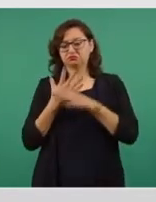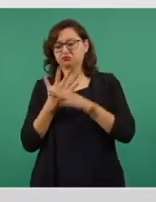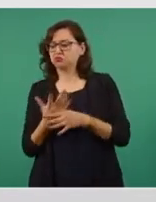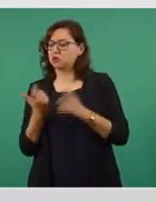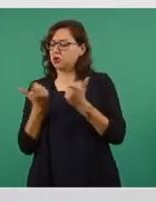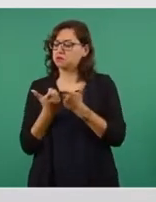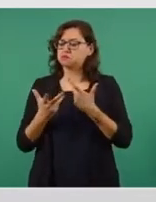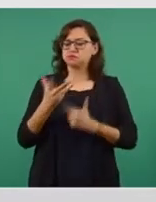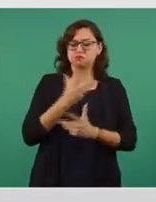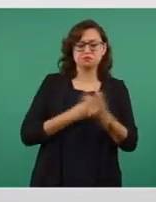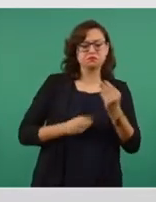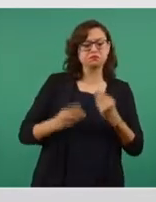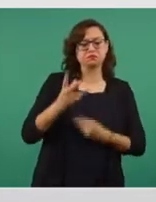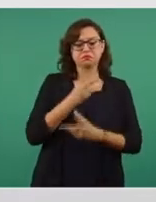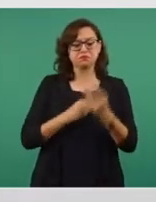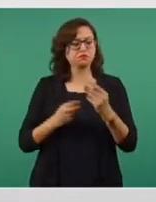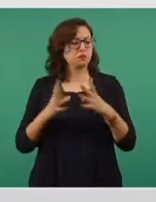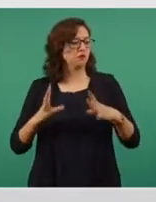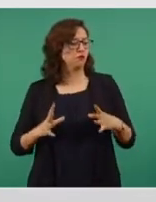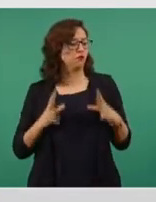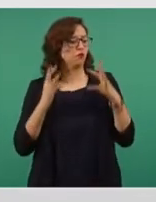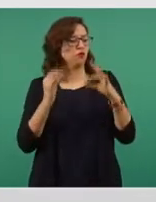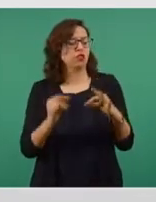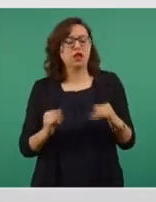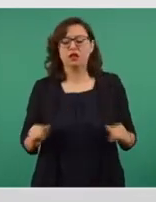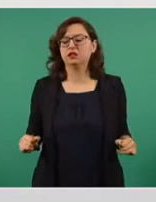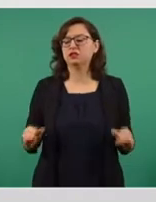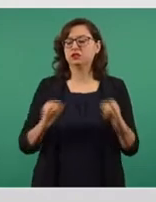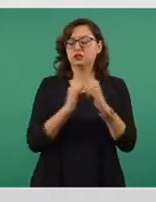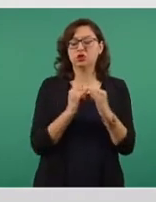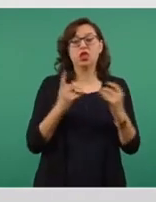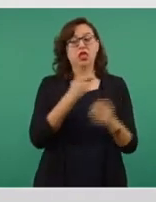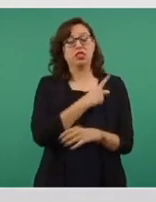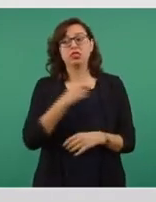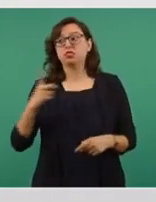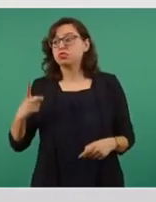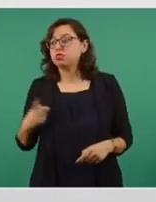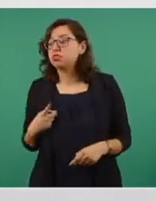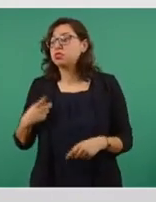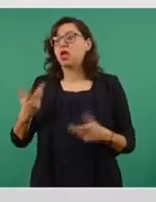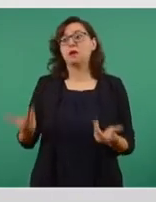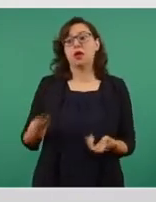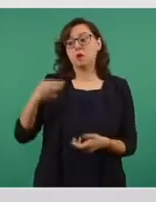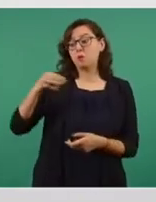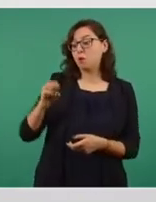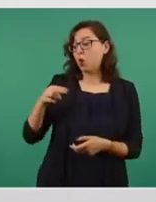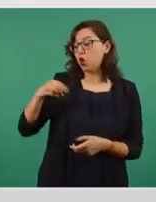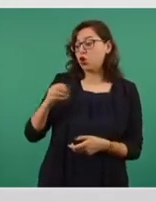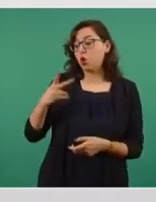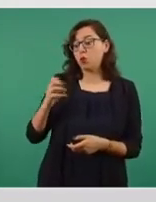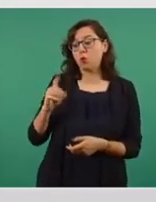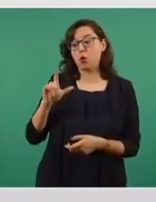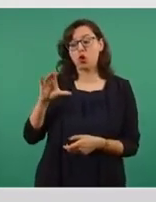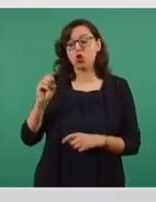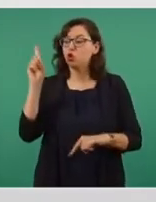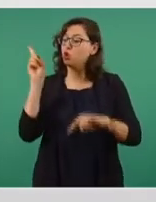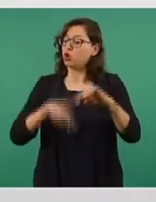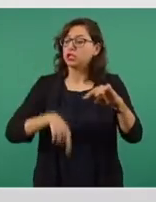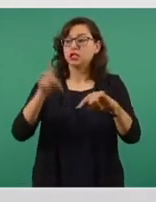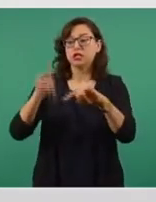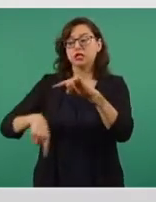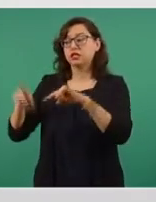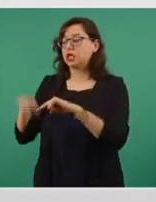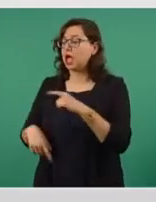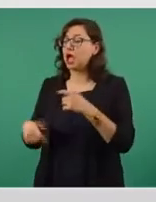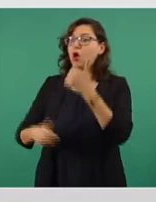incluso crearon organismos autónomos para evitar la concentración, pero ocurría exactamente lo contrario a la vista de todos. Otro